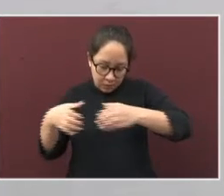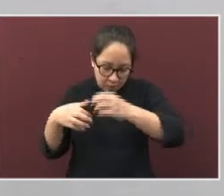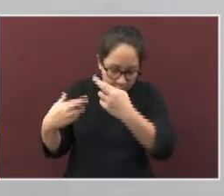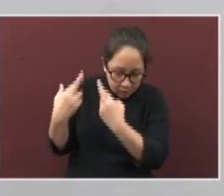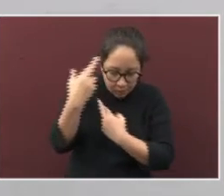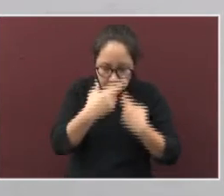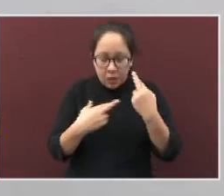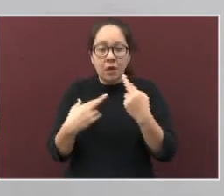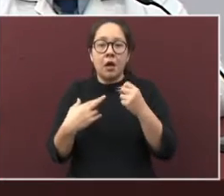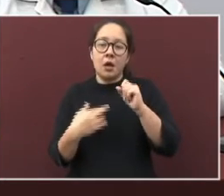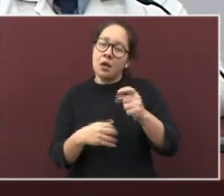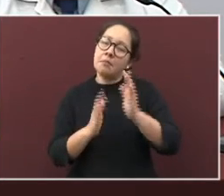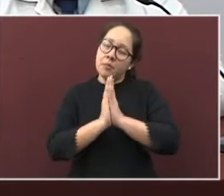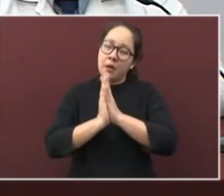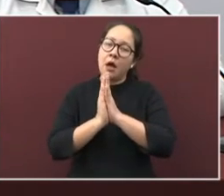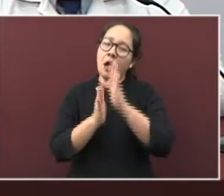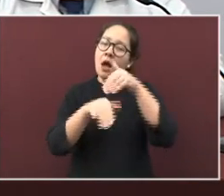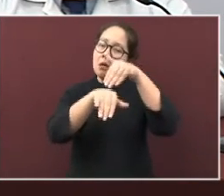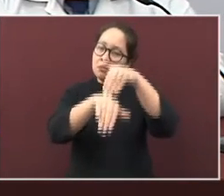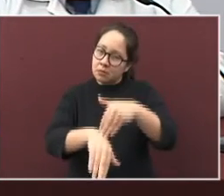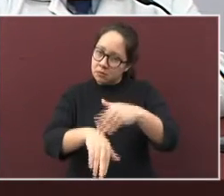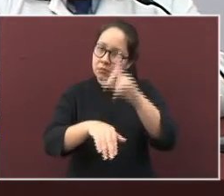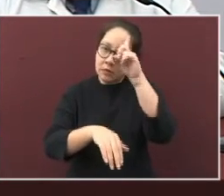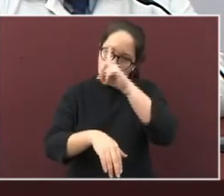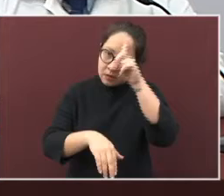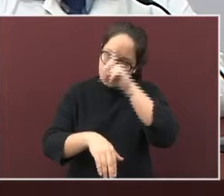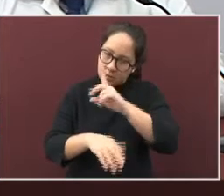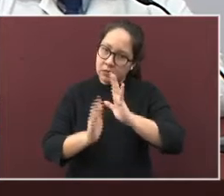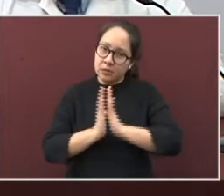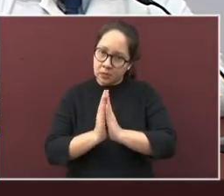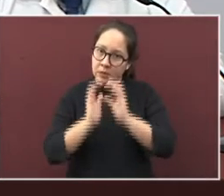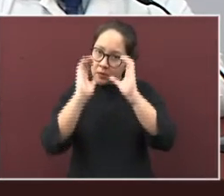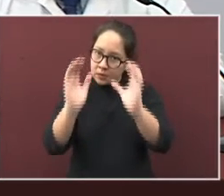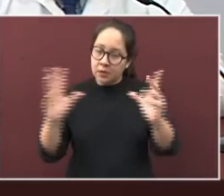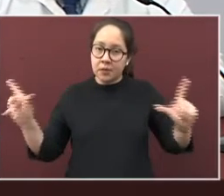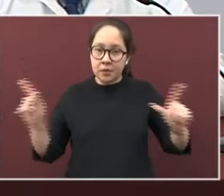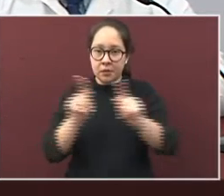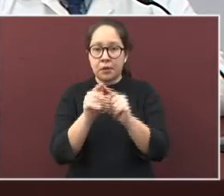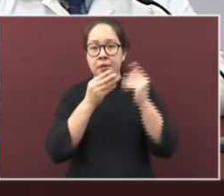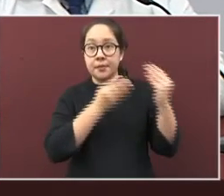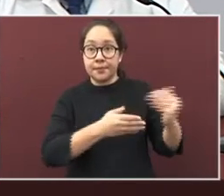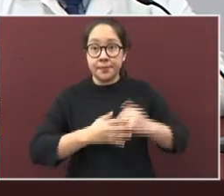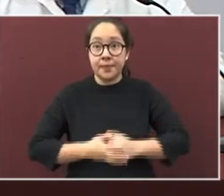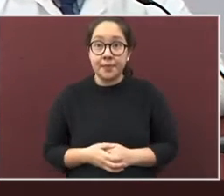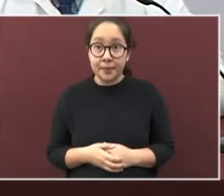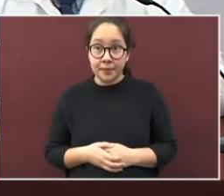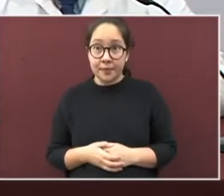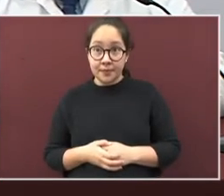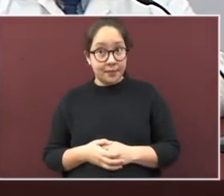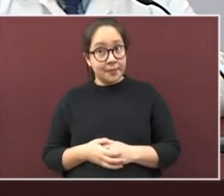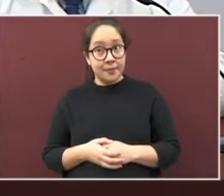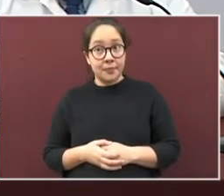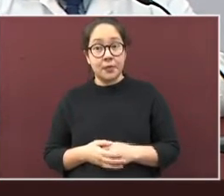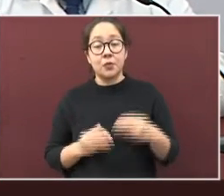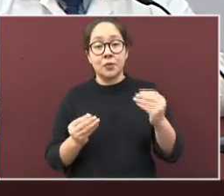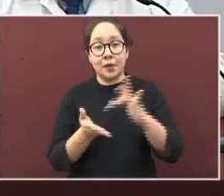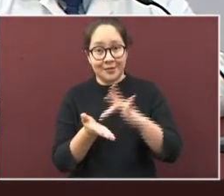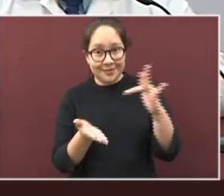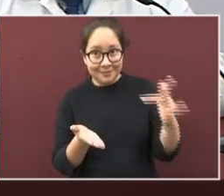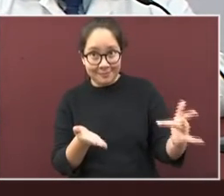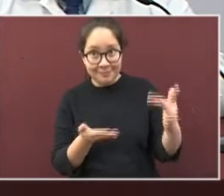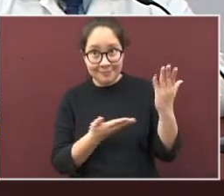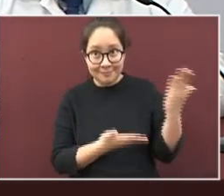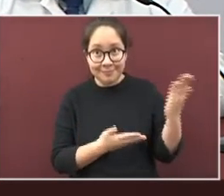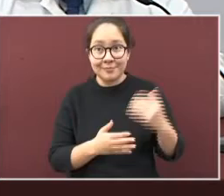recomendaciones emitidas para la nueva normalidad. Por mi parte es todo. Su turno, doctor Ramos Alor. Muchísimas gracias,